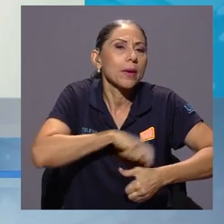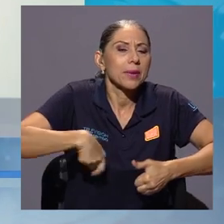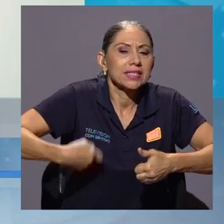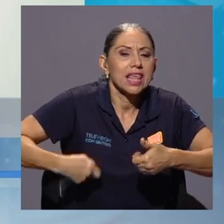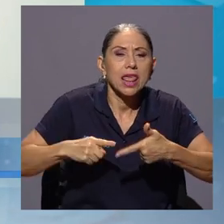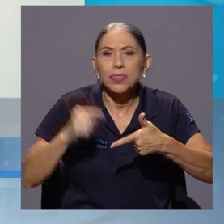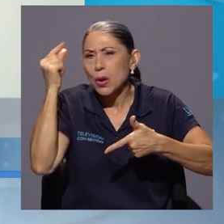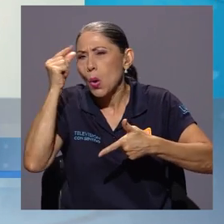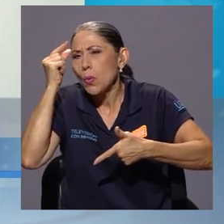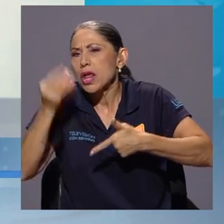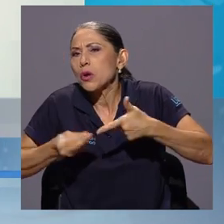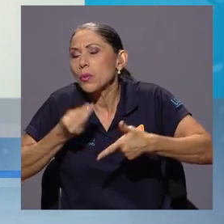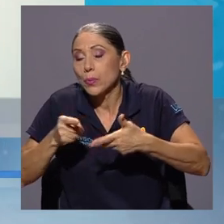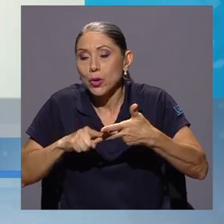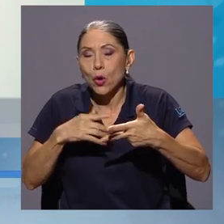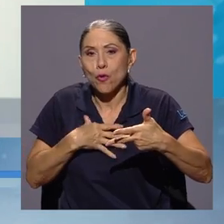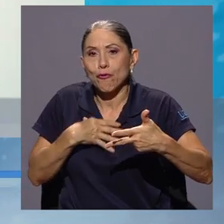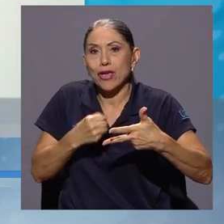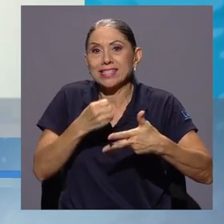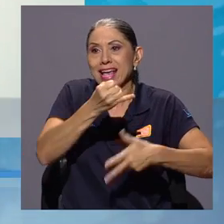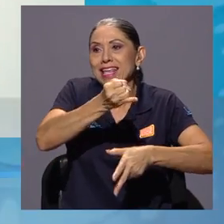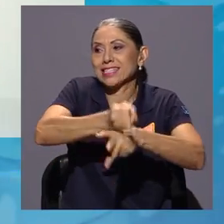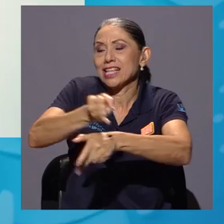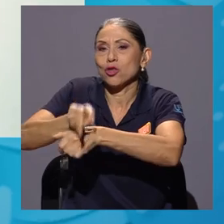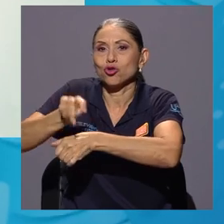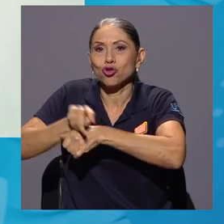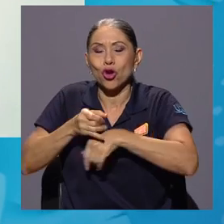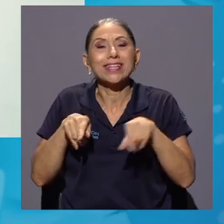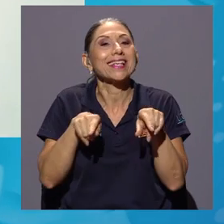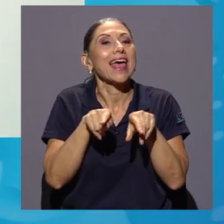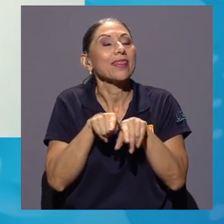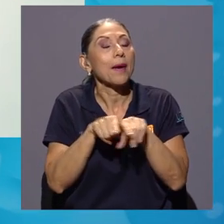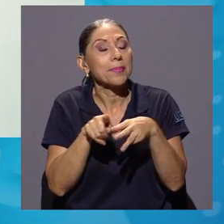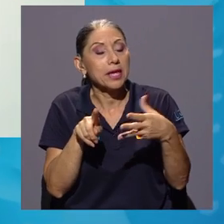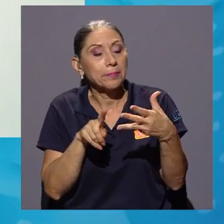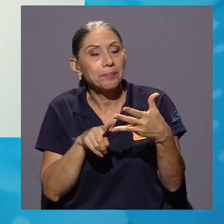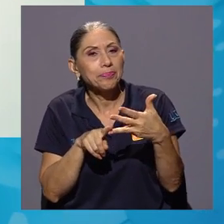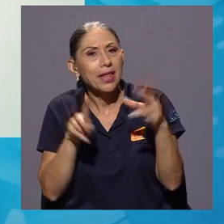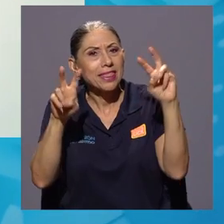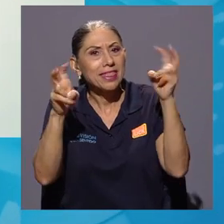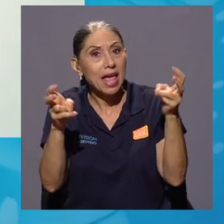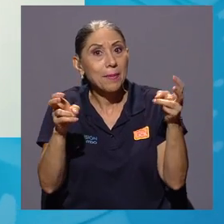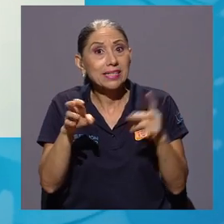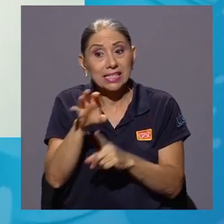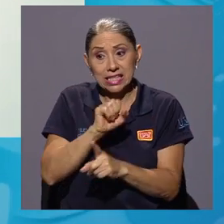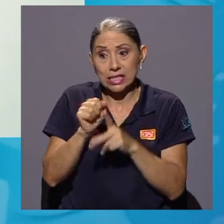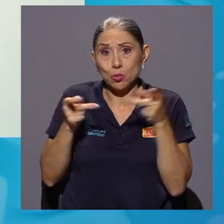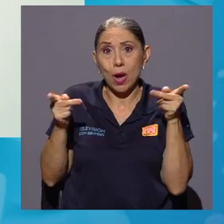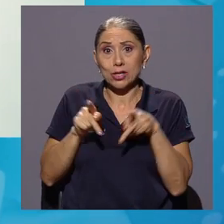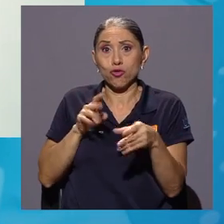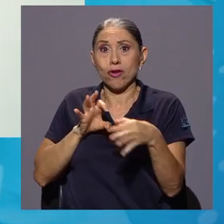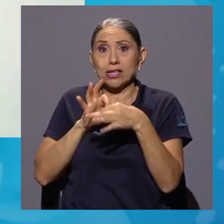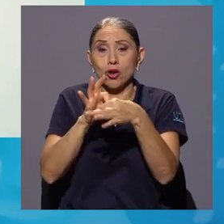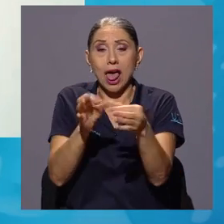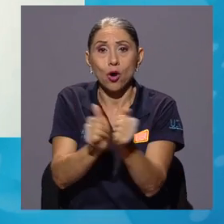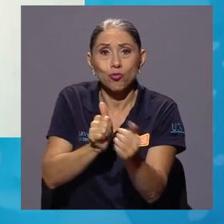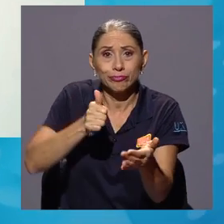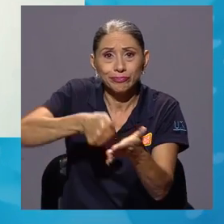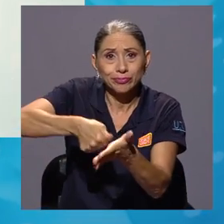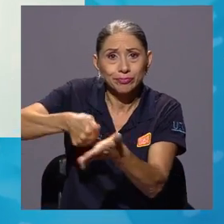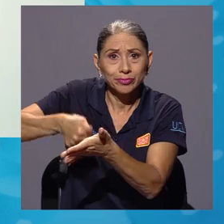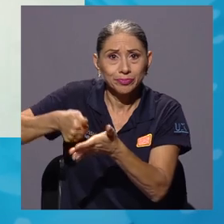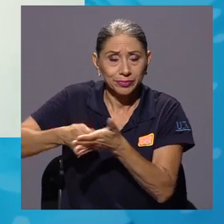del gobierno, la confianza en las instituciones. Incluimos también temas de coyuntura más electoral